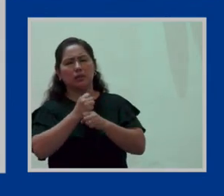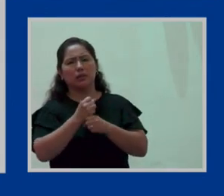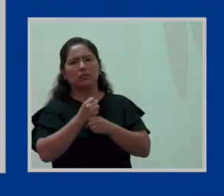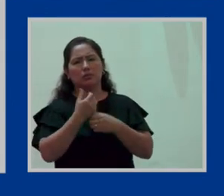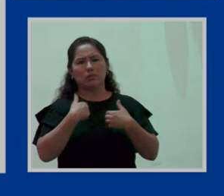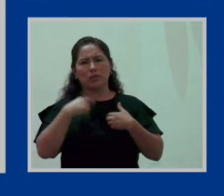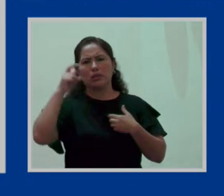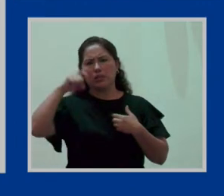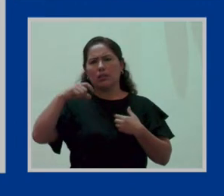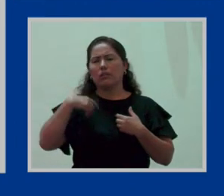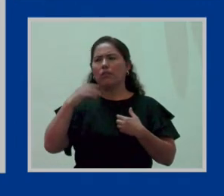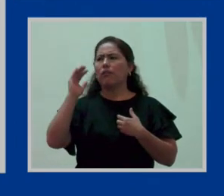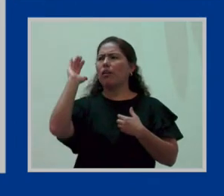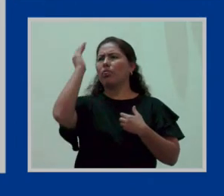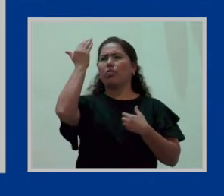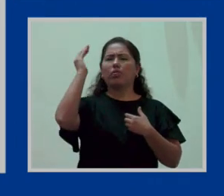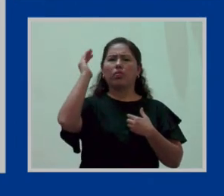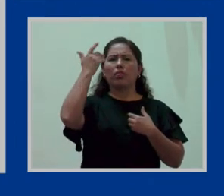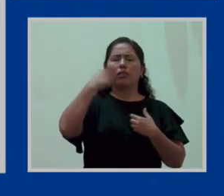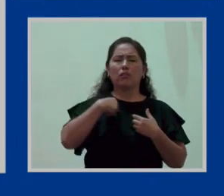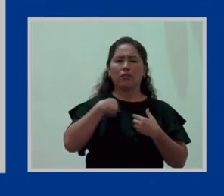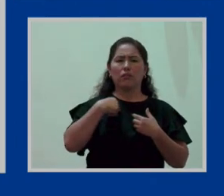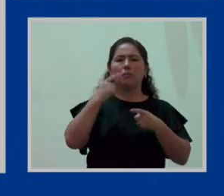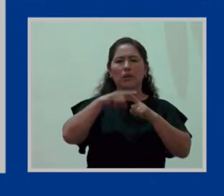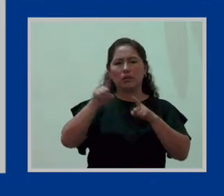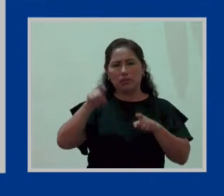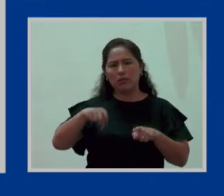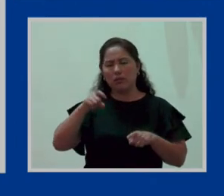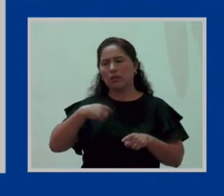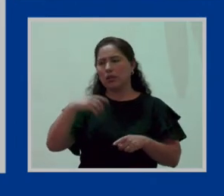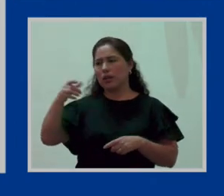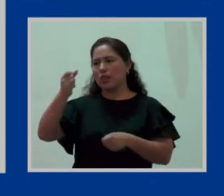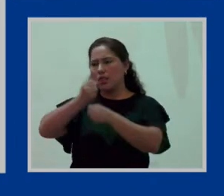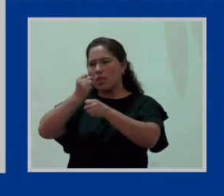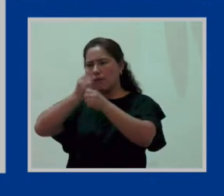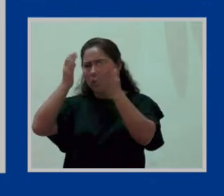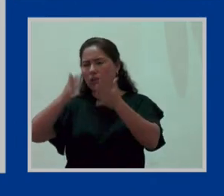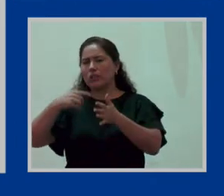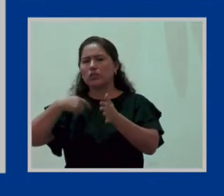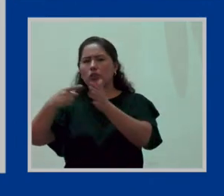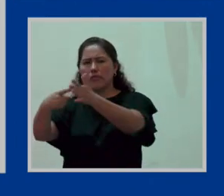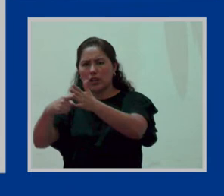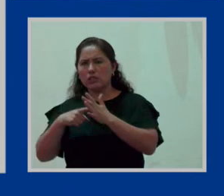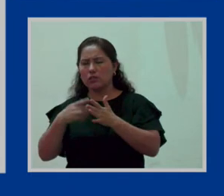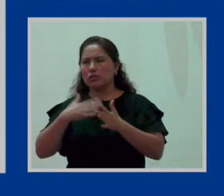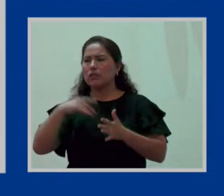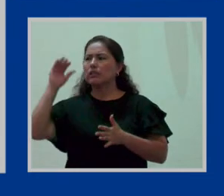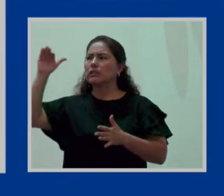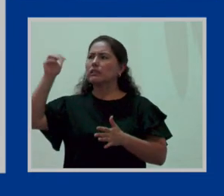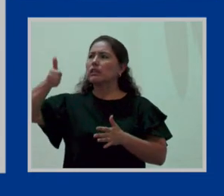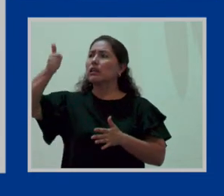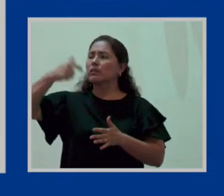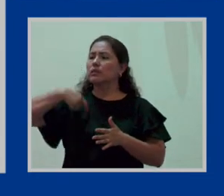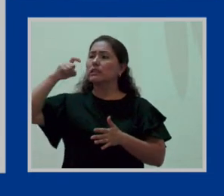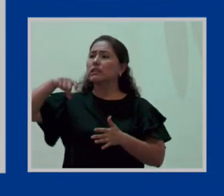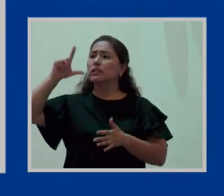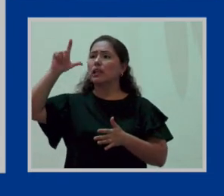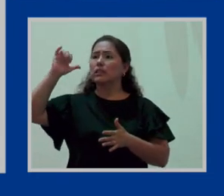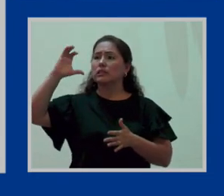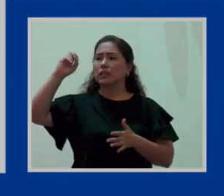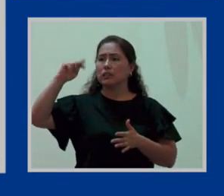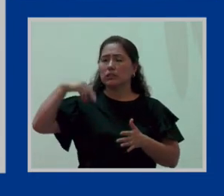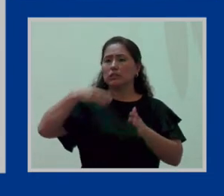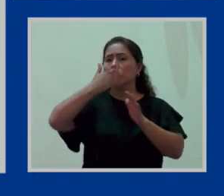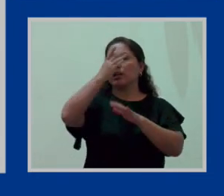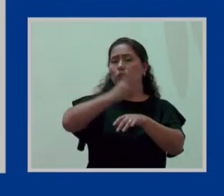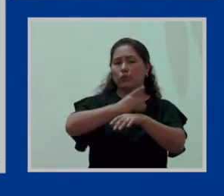hacerme ese examen yo tengo que faltar, ¿no? Y también para los empleadores, para que sepan que es su obligación otorgar esta licencia. Bien. Y